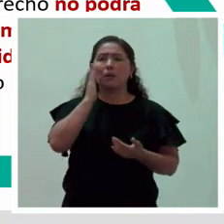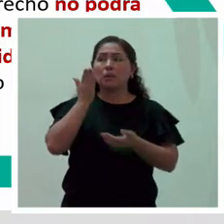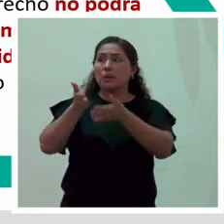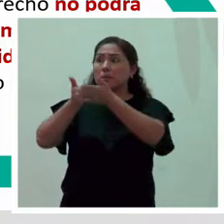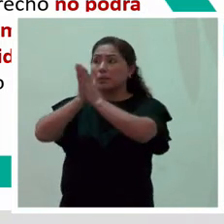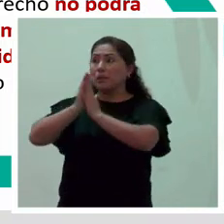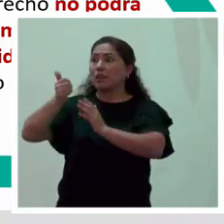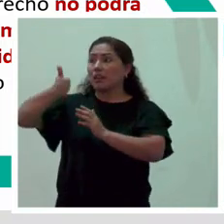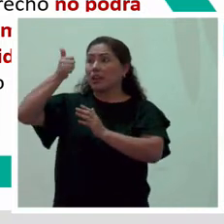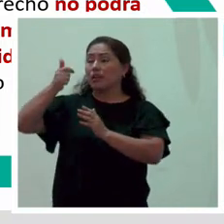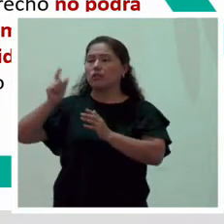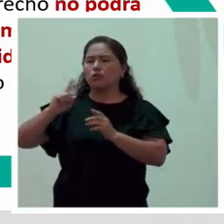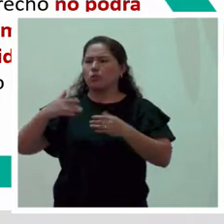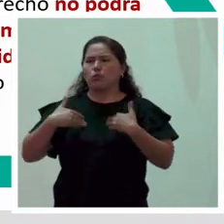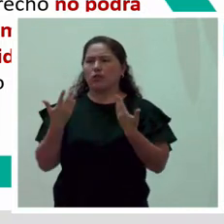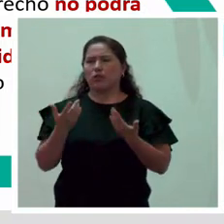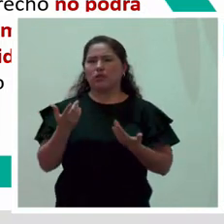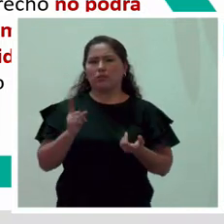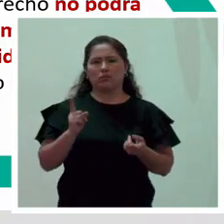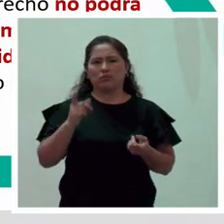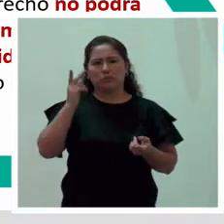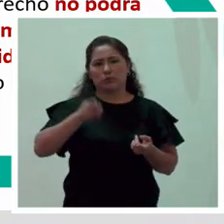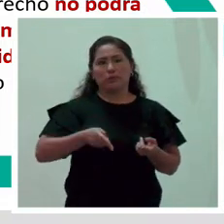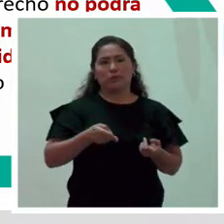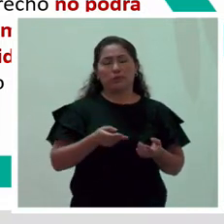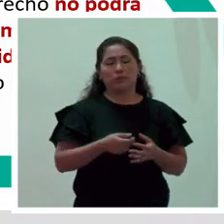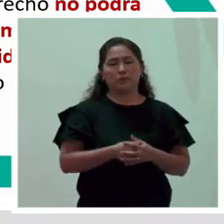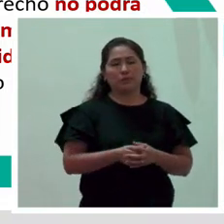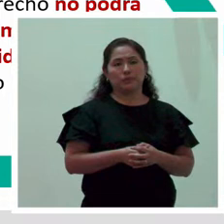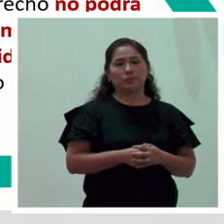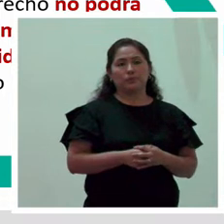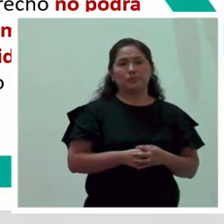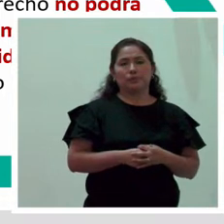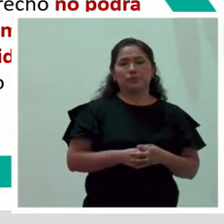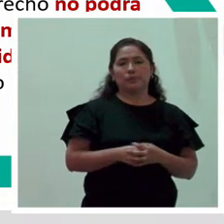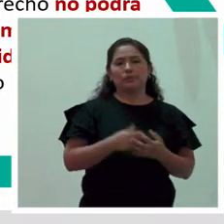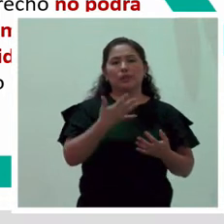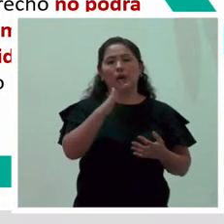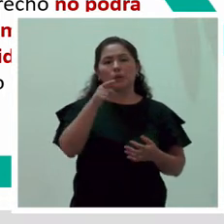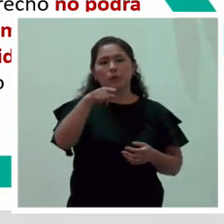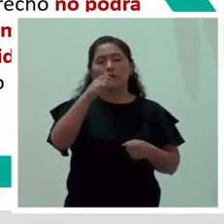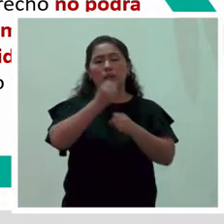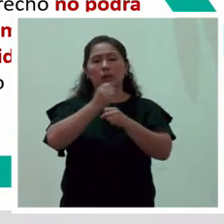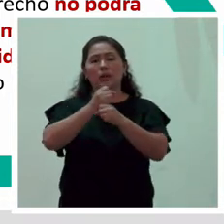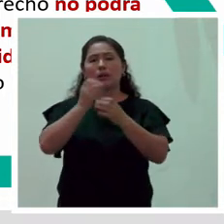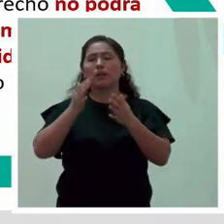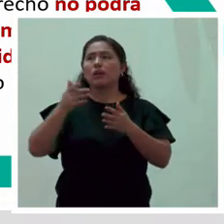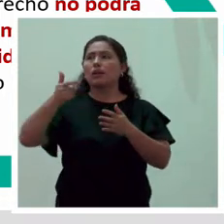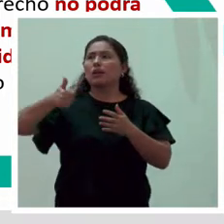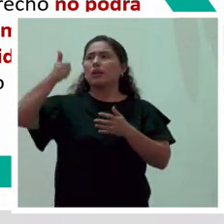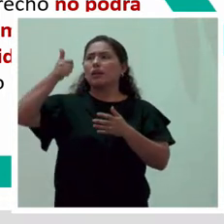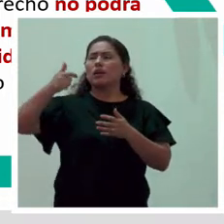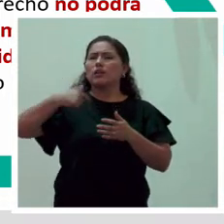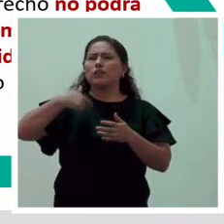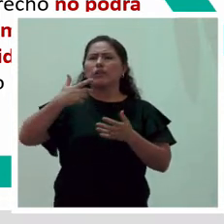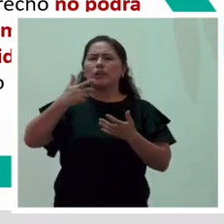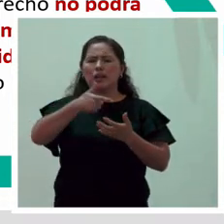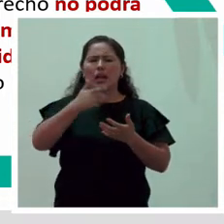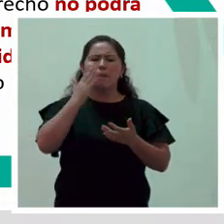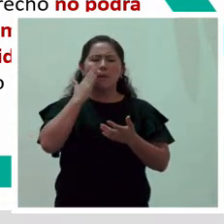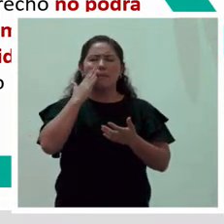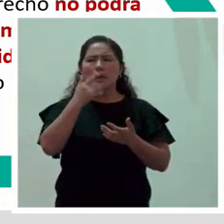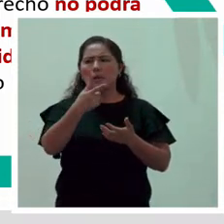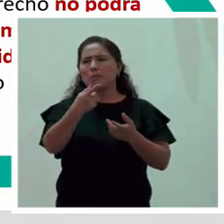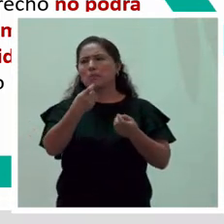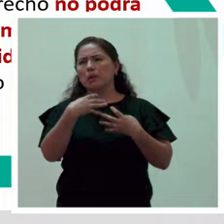solicite, eso no procede. ¿Bien? Por ahí los empleadores no podrían decir, no es que yo lo hice porque la madre